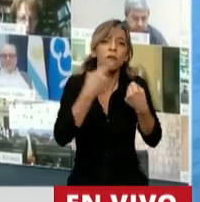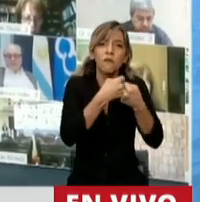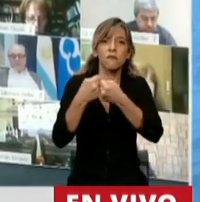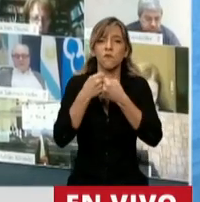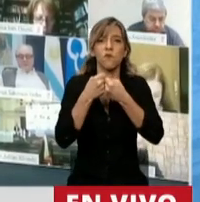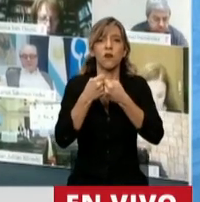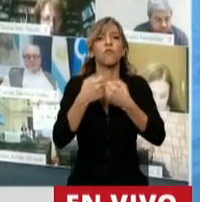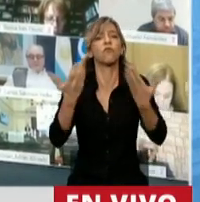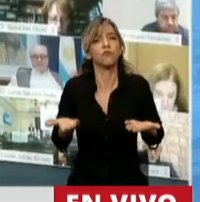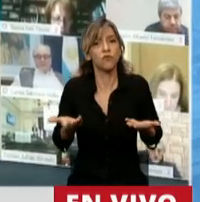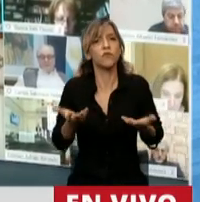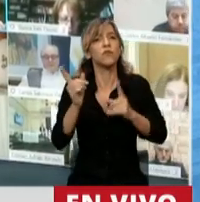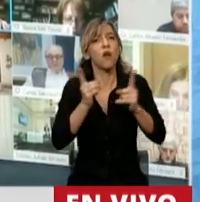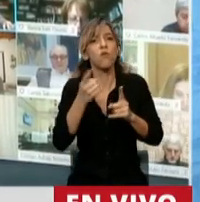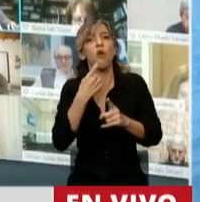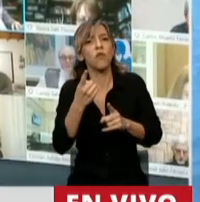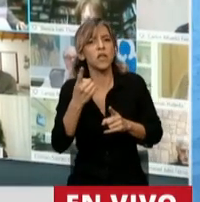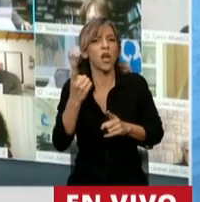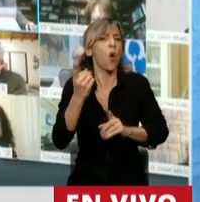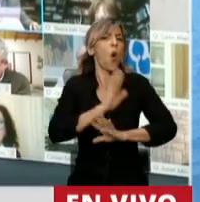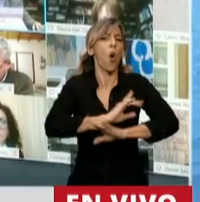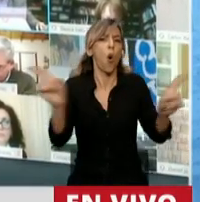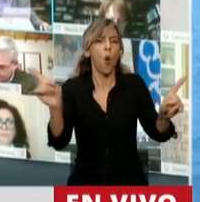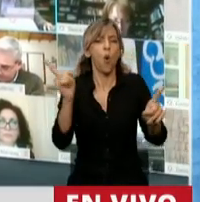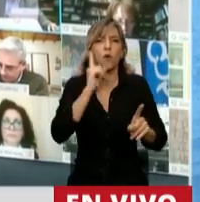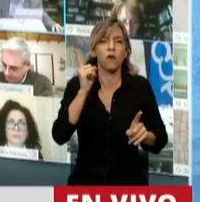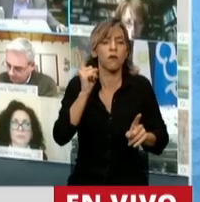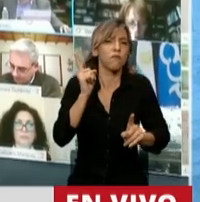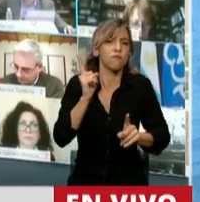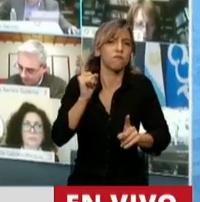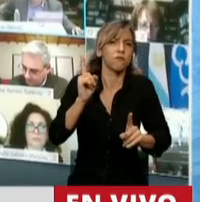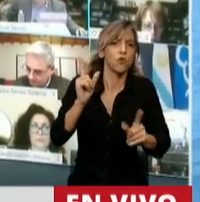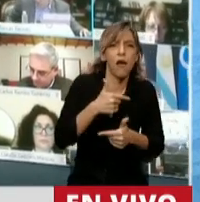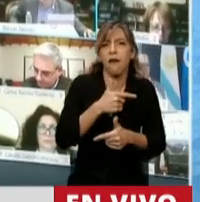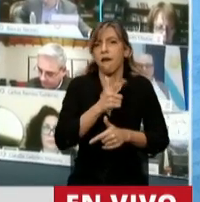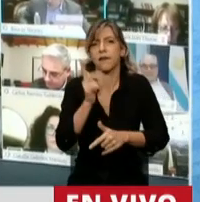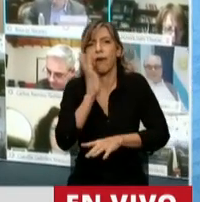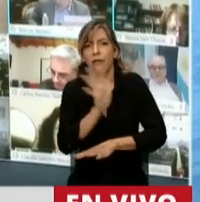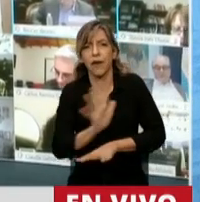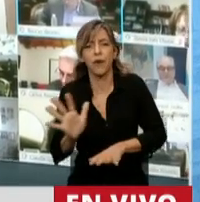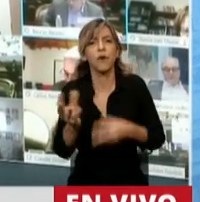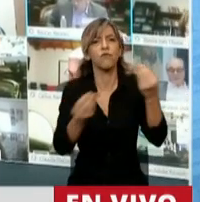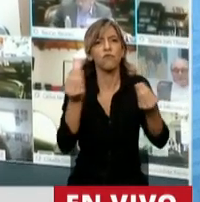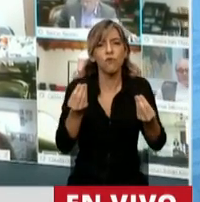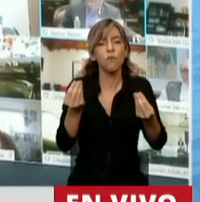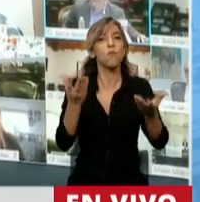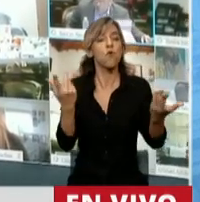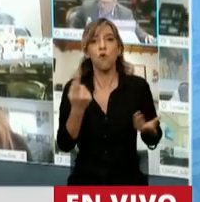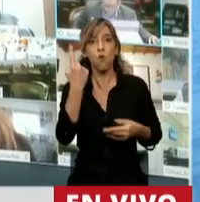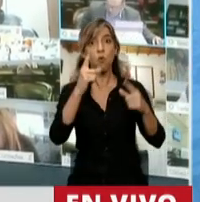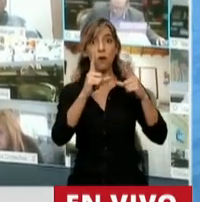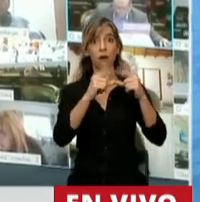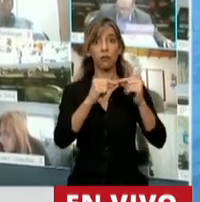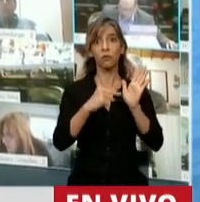Se animen a decir, es una locura lo que estamos haciendo. Por un artículo le estamos impidiendo a la sociedad argentina tener